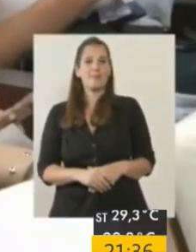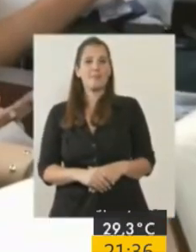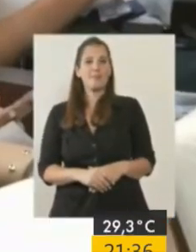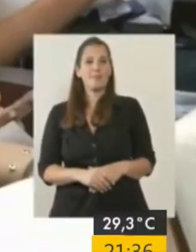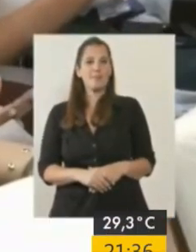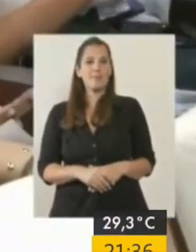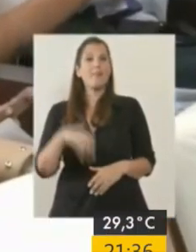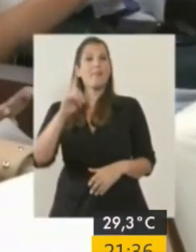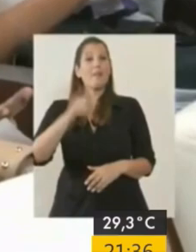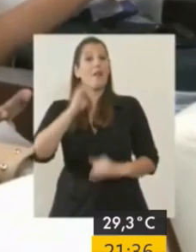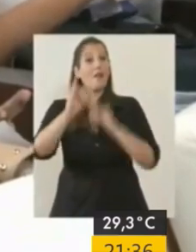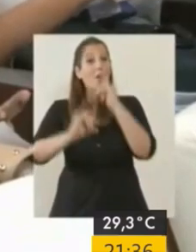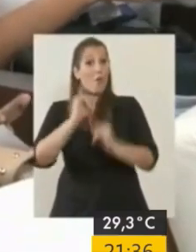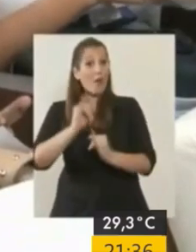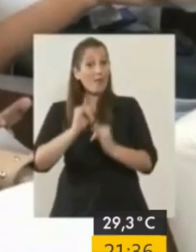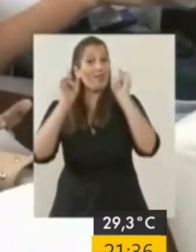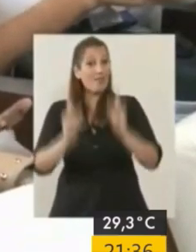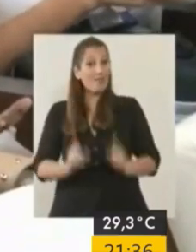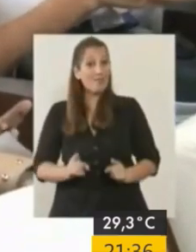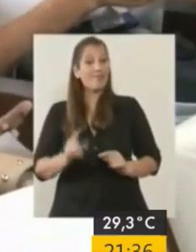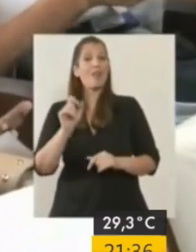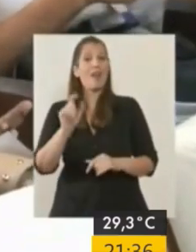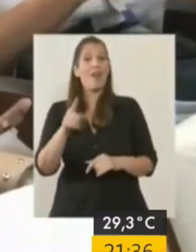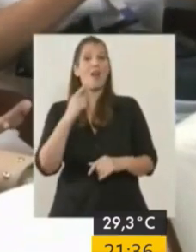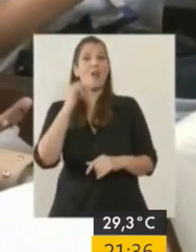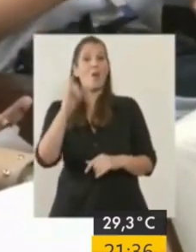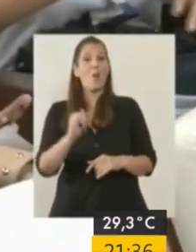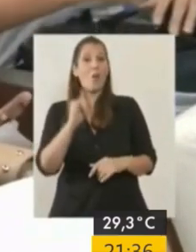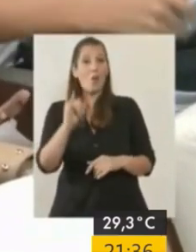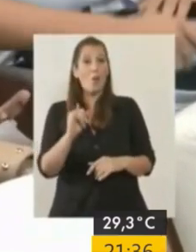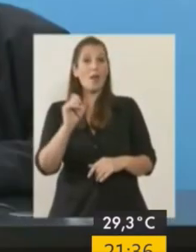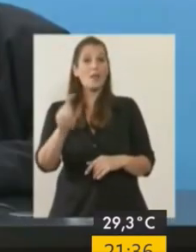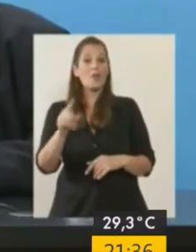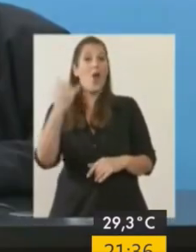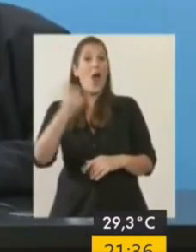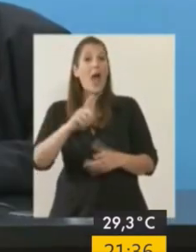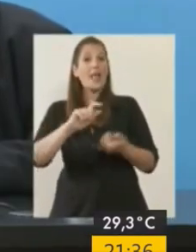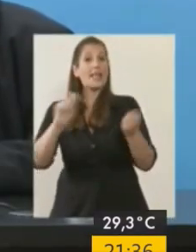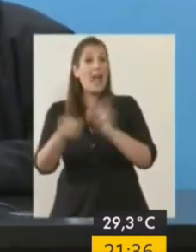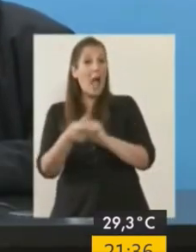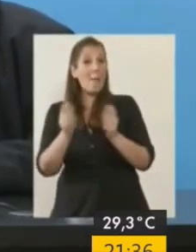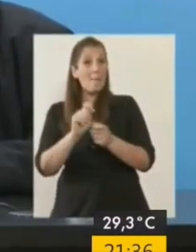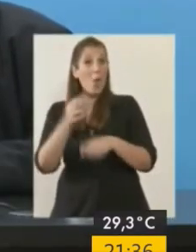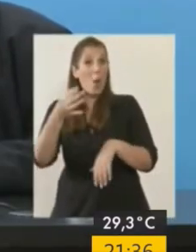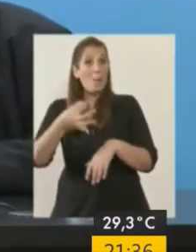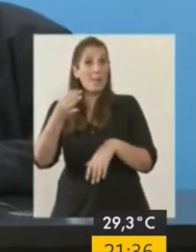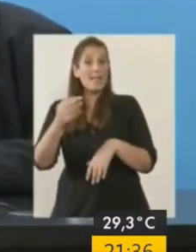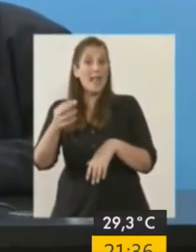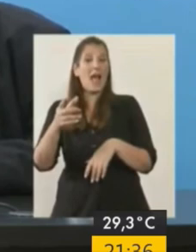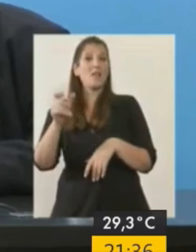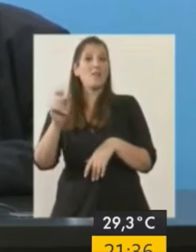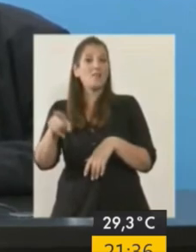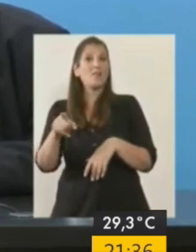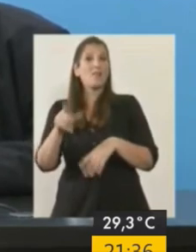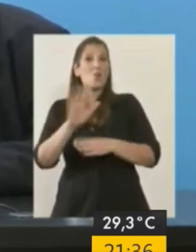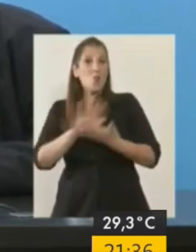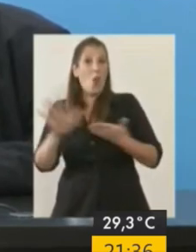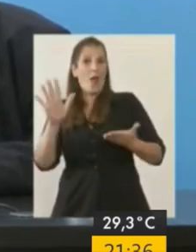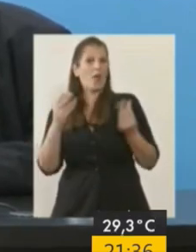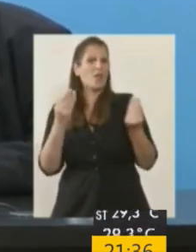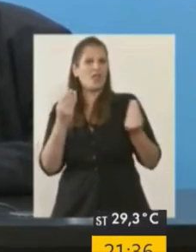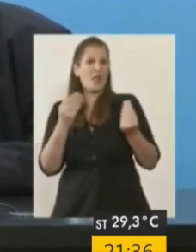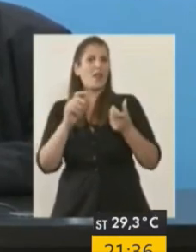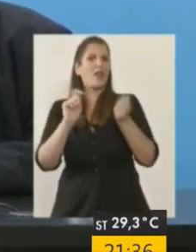Les cuento, entonces, paso a contarles los cambios específicos en la red que vamos a llevar adelante.